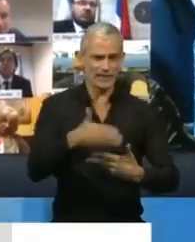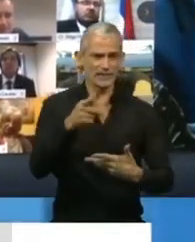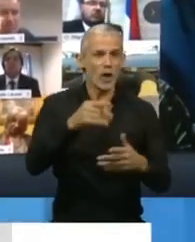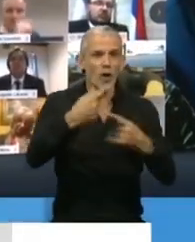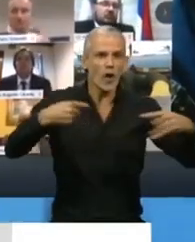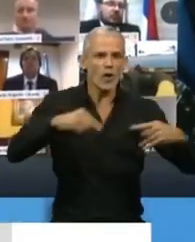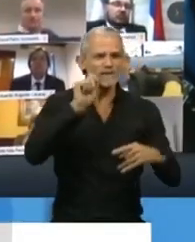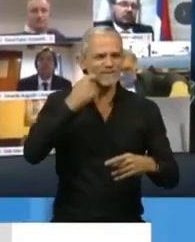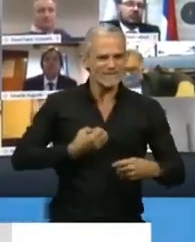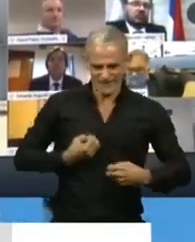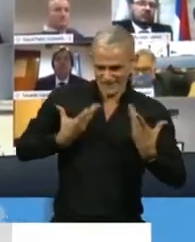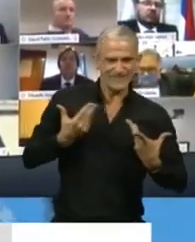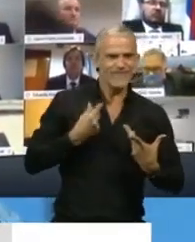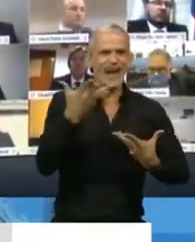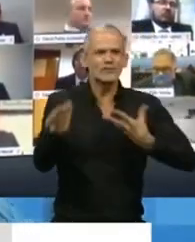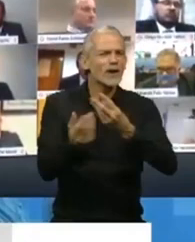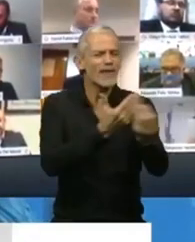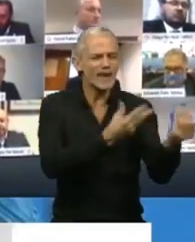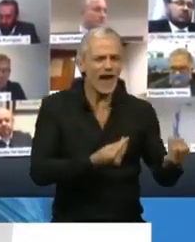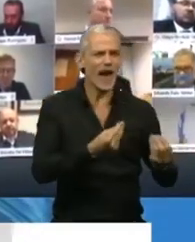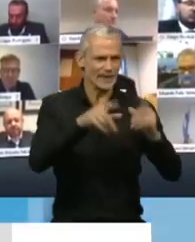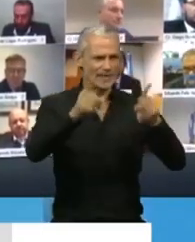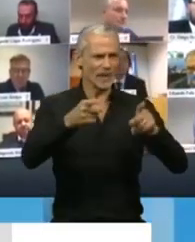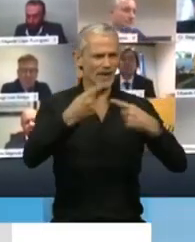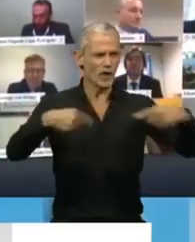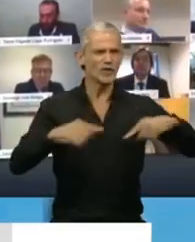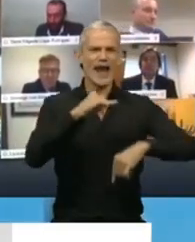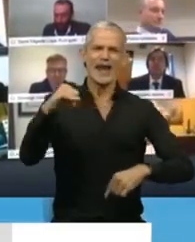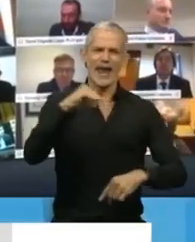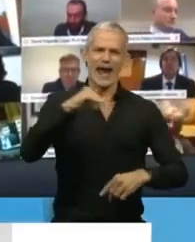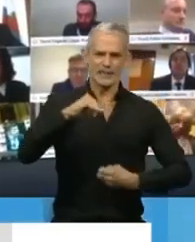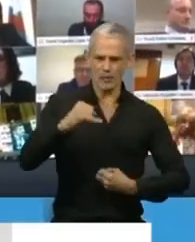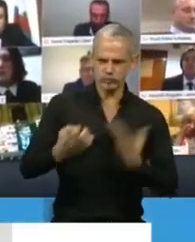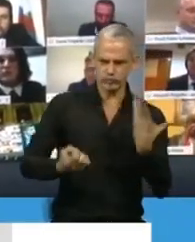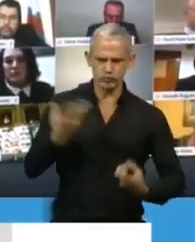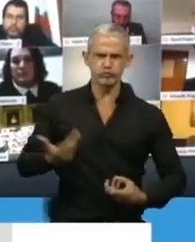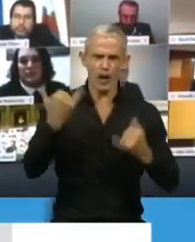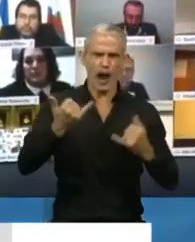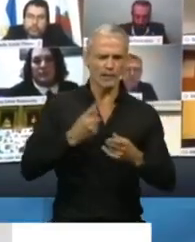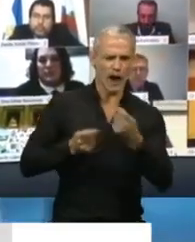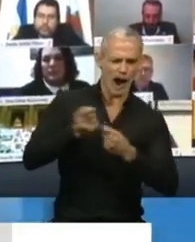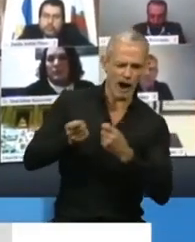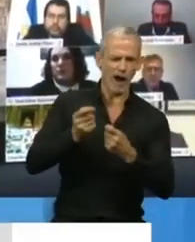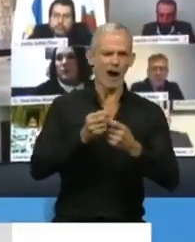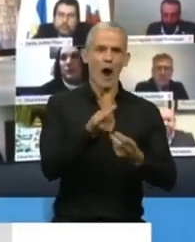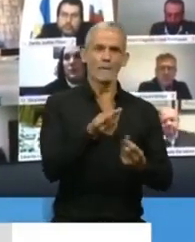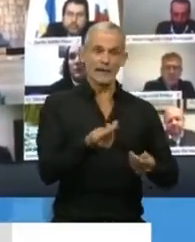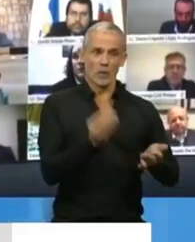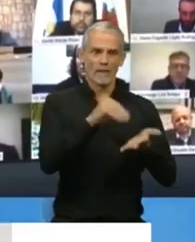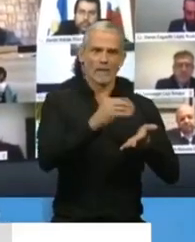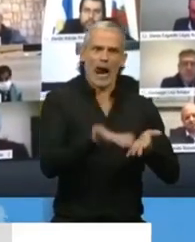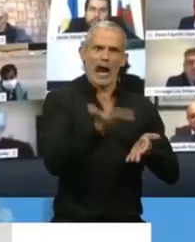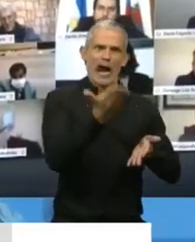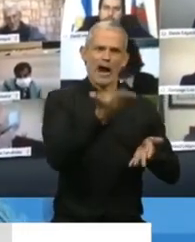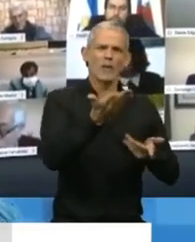lindas de un ser humano. La solidaridad, el apoyo. Pero a la vez también, Presidente, surgen las peores de todos, los especuladores, los que aumentan los precios. Ahí es